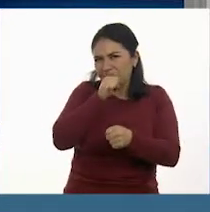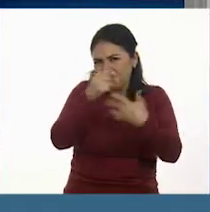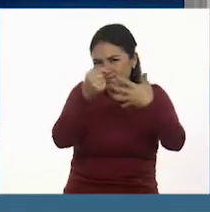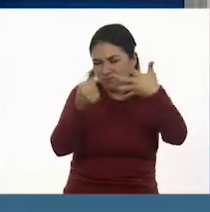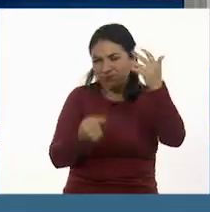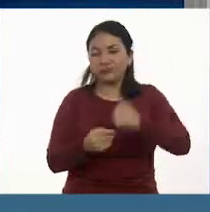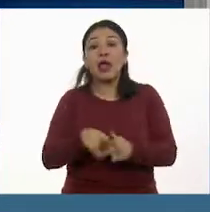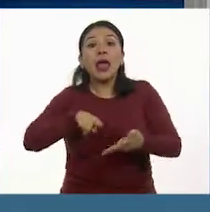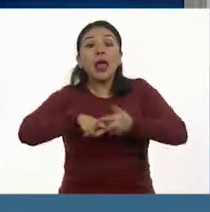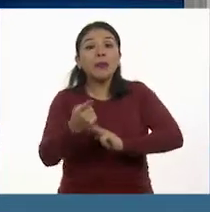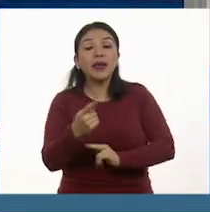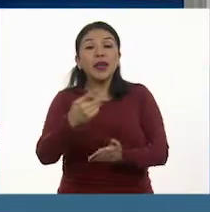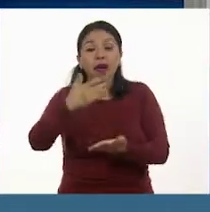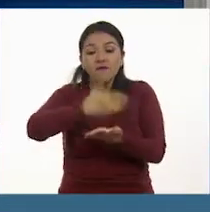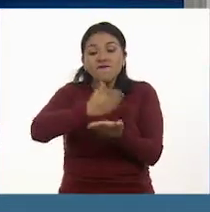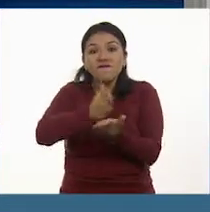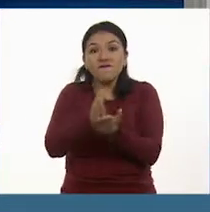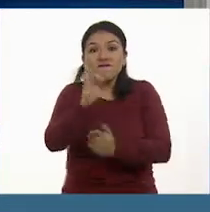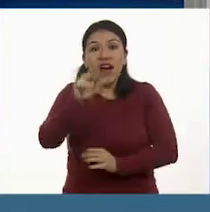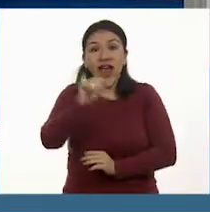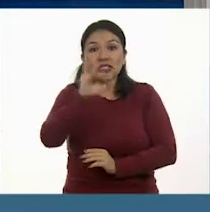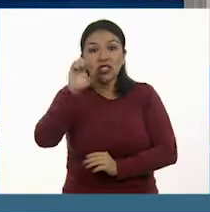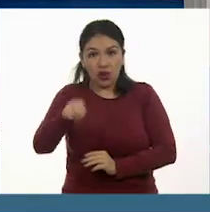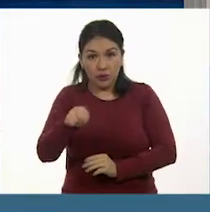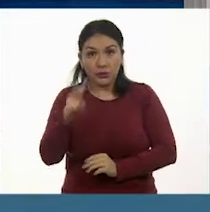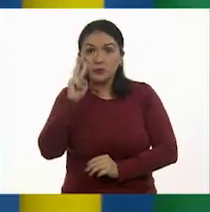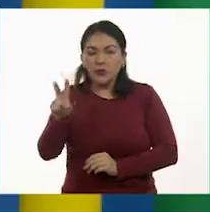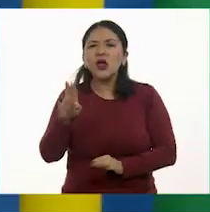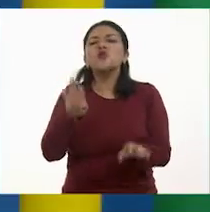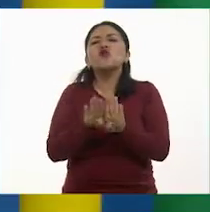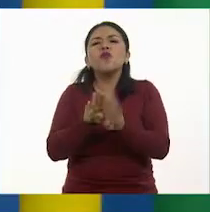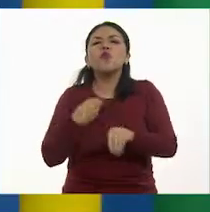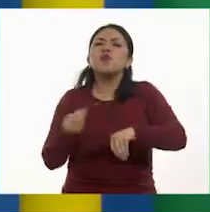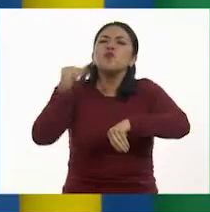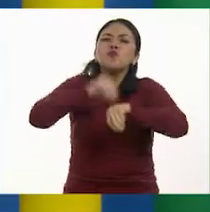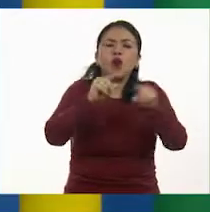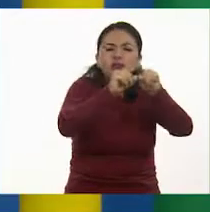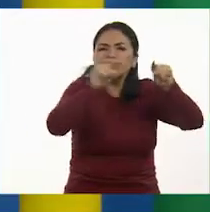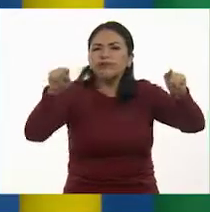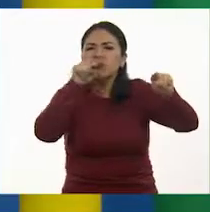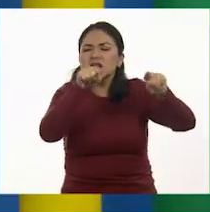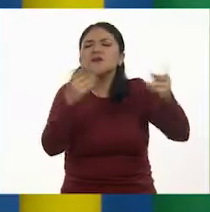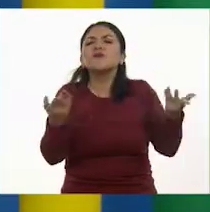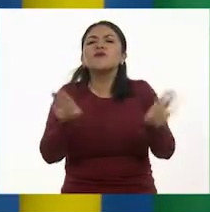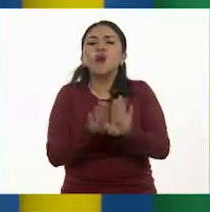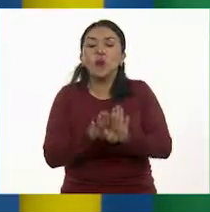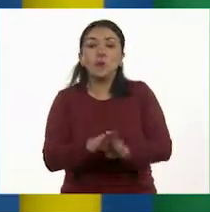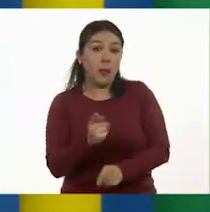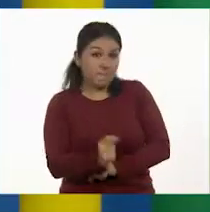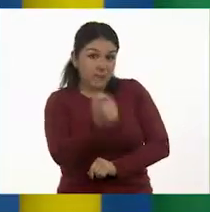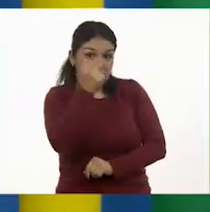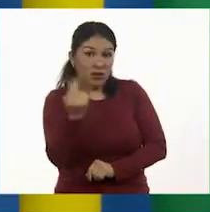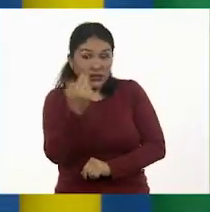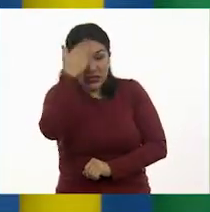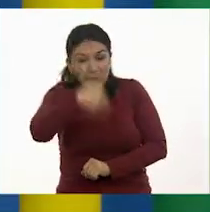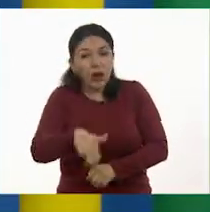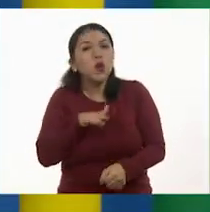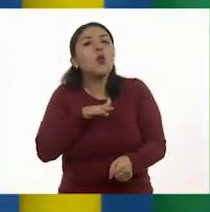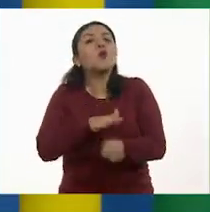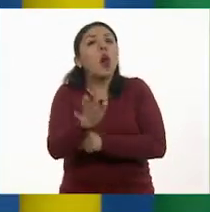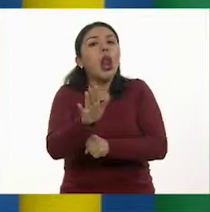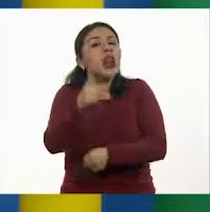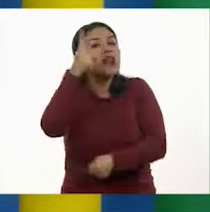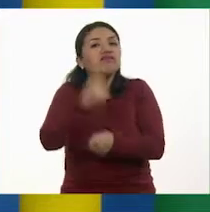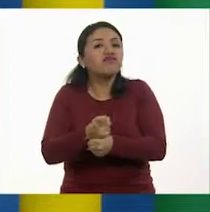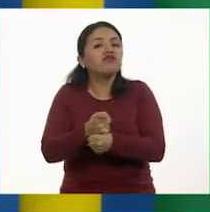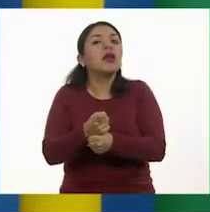¿Qué necesitamos para colocarlos en la recta numérica? Pues, primero que nada, saber cuál es la unidad a partir de la